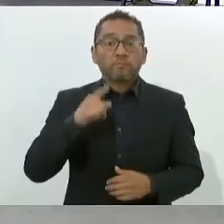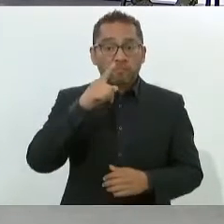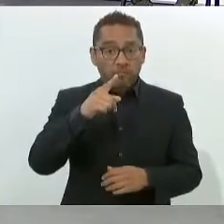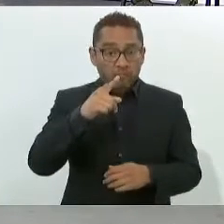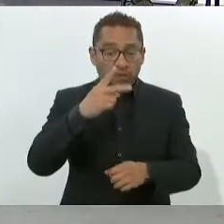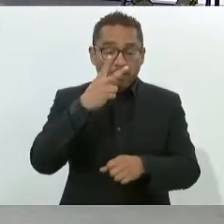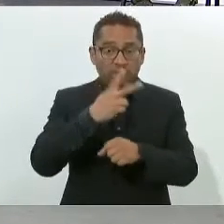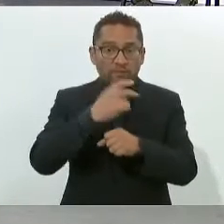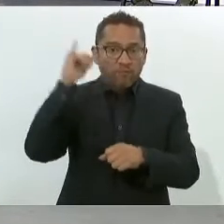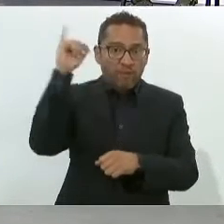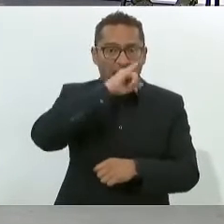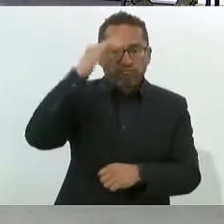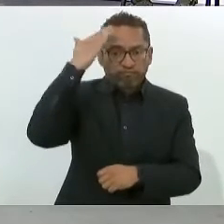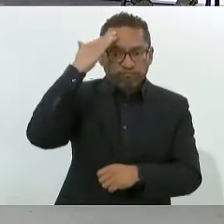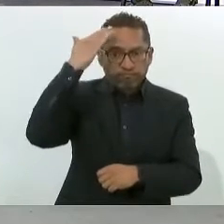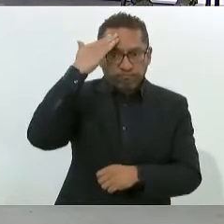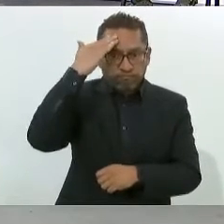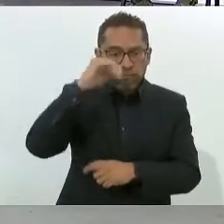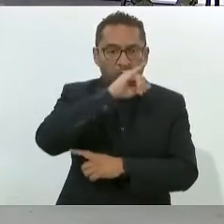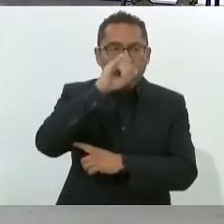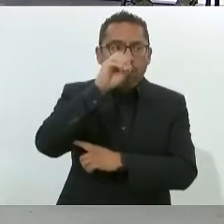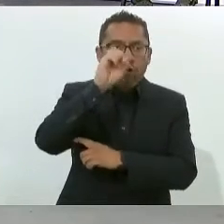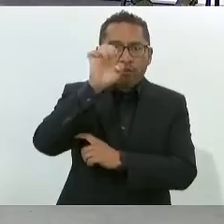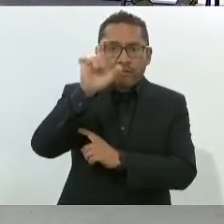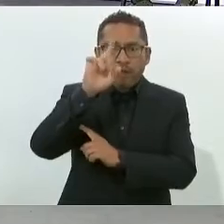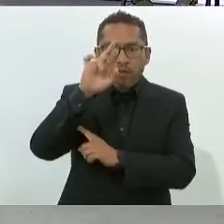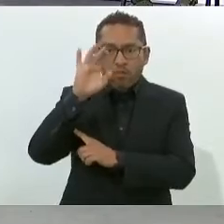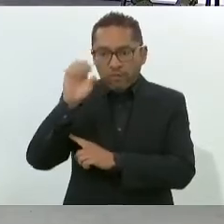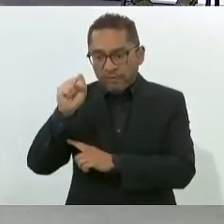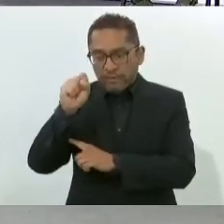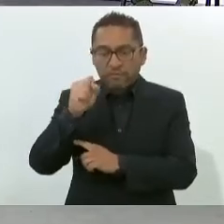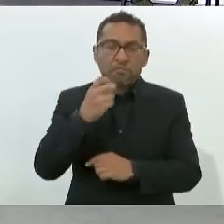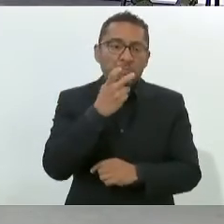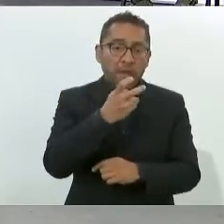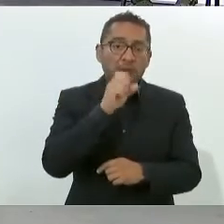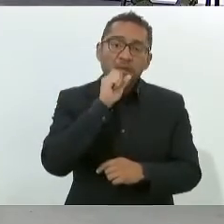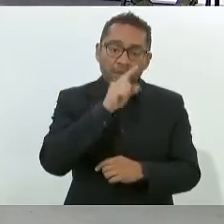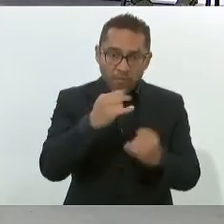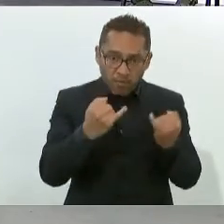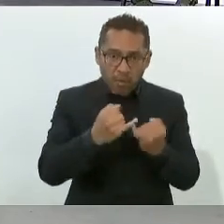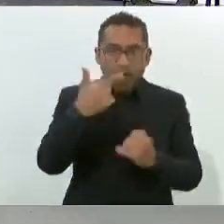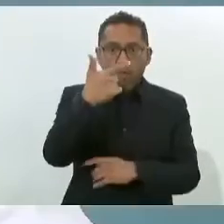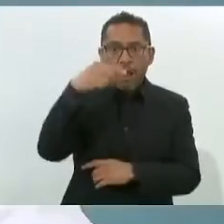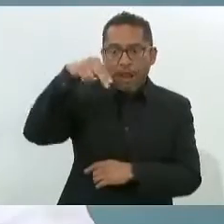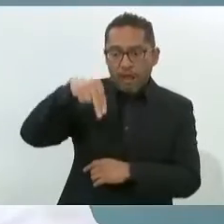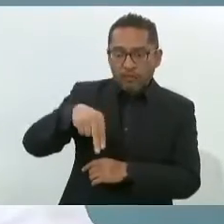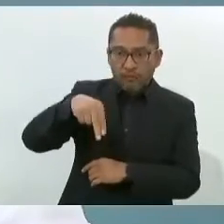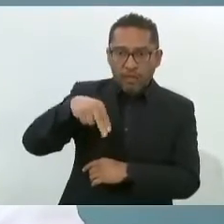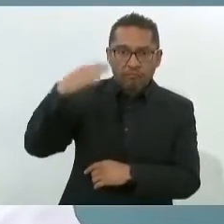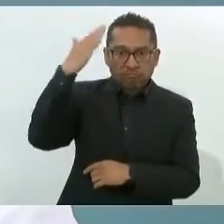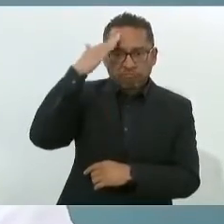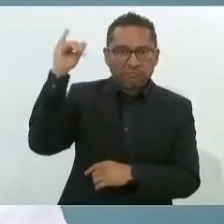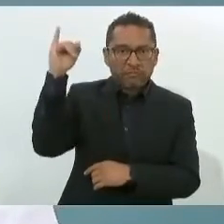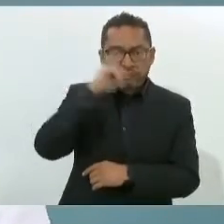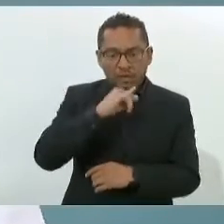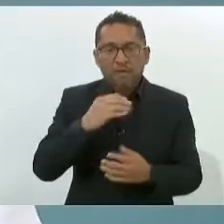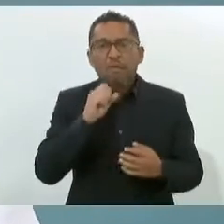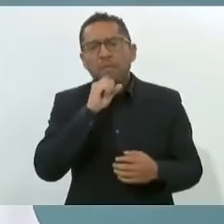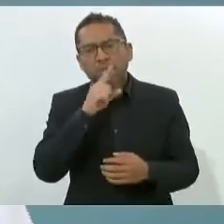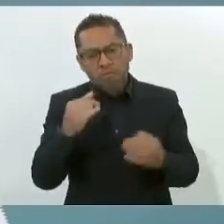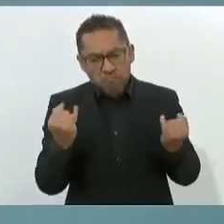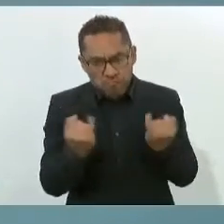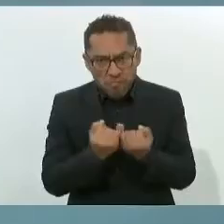Luis Fernández Gutiérrez. Inspector General, Coronel de la Guardia Nacional. Le agradecer mucho que nos reciba